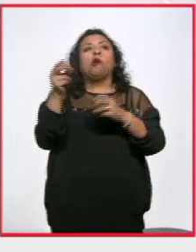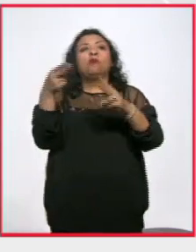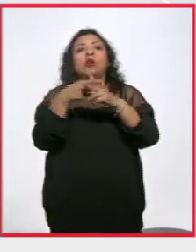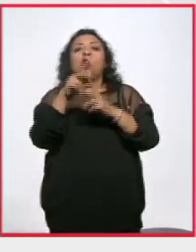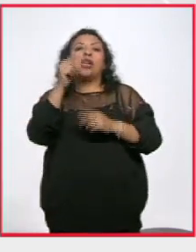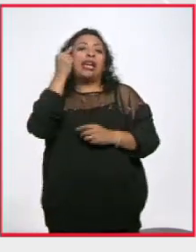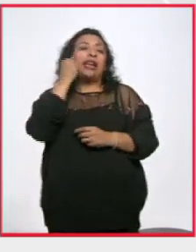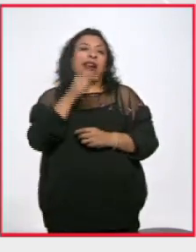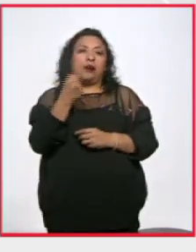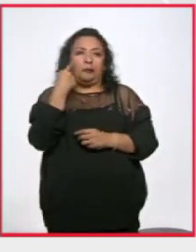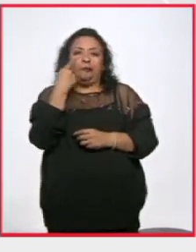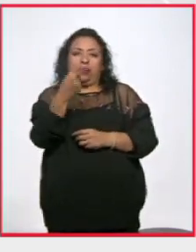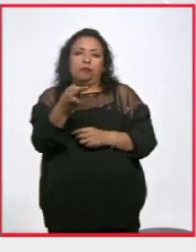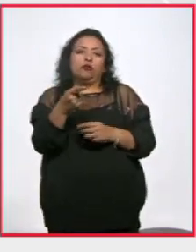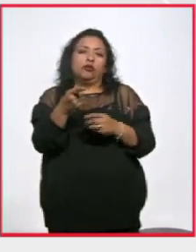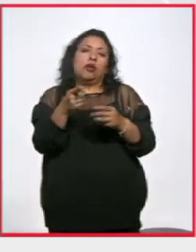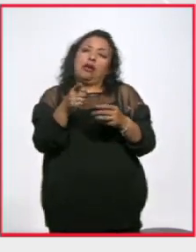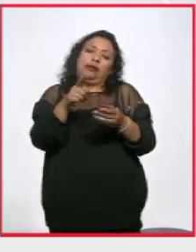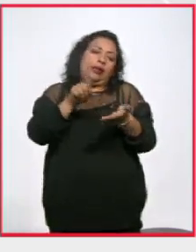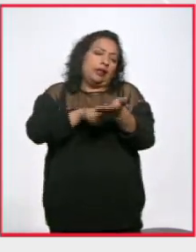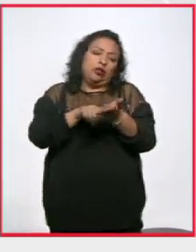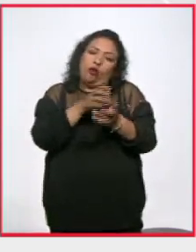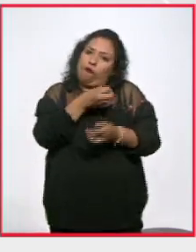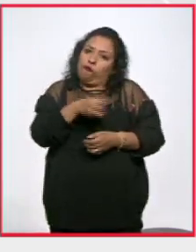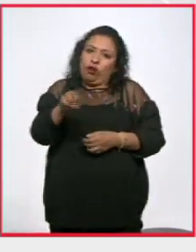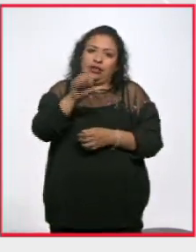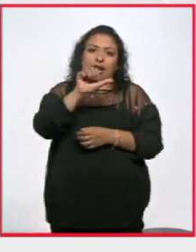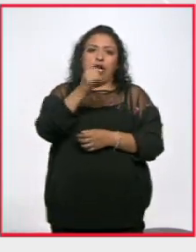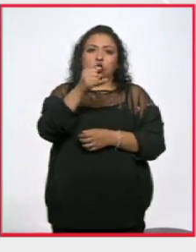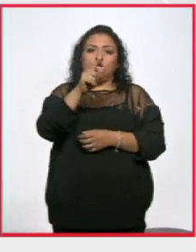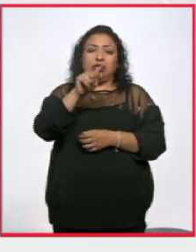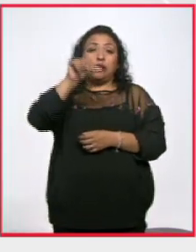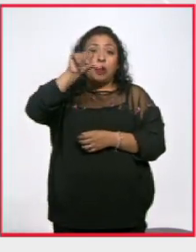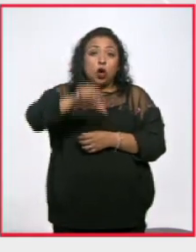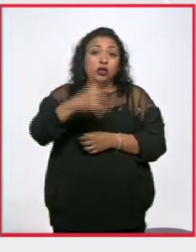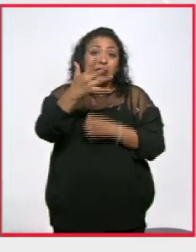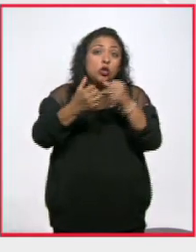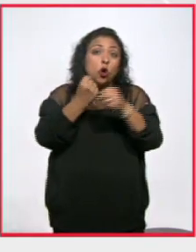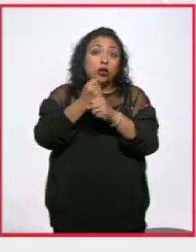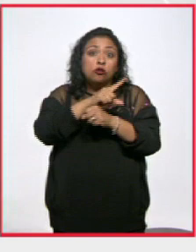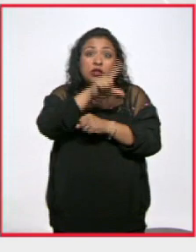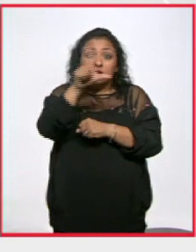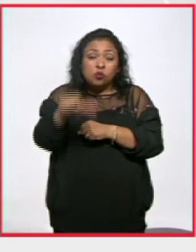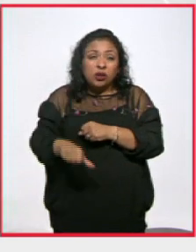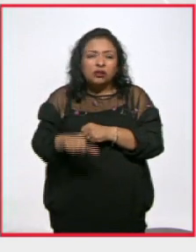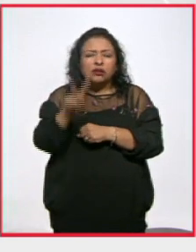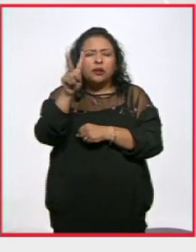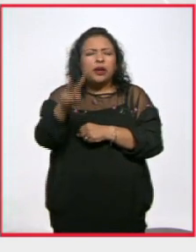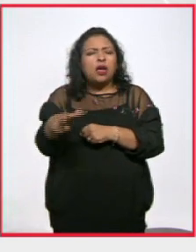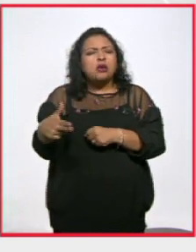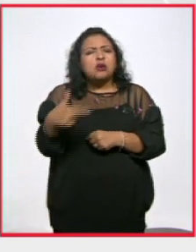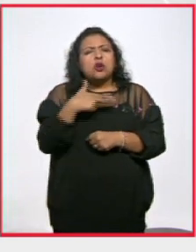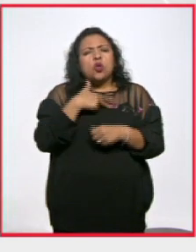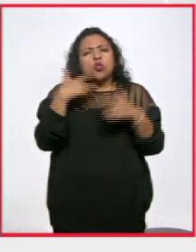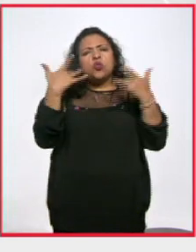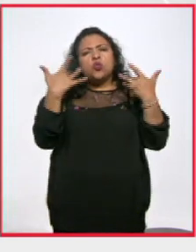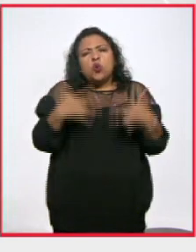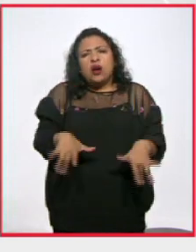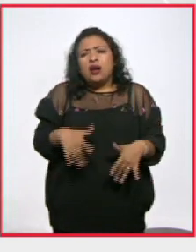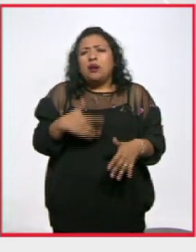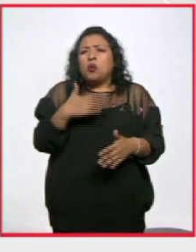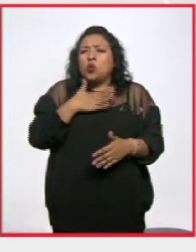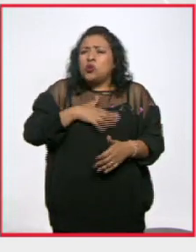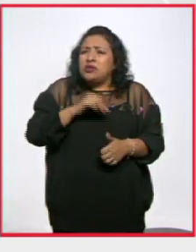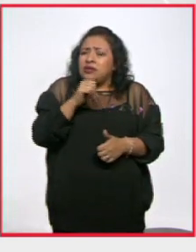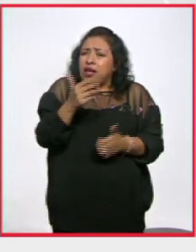aquí es inevitable eludir el tema de Ayotzinapa. Hoy, cinco años después, sigue siendo una llaga que no deja de sangrar ante la falta